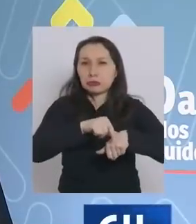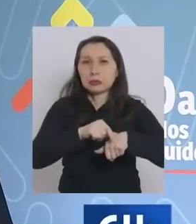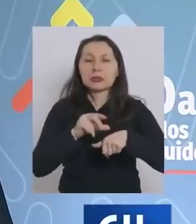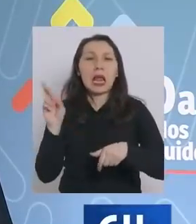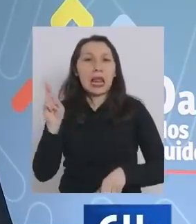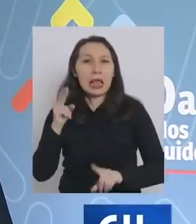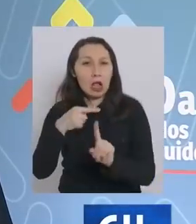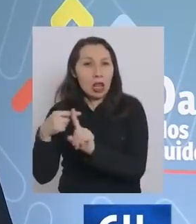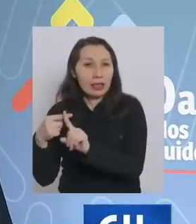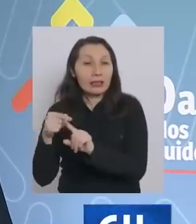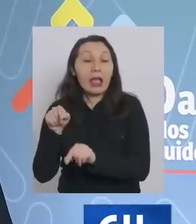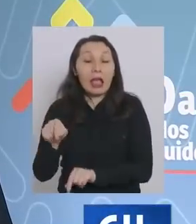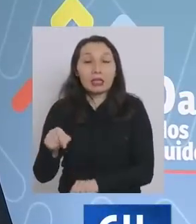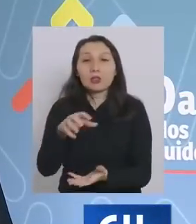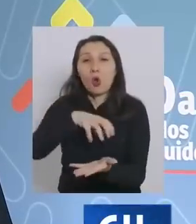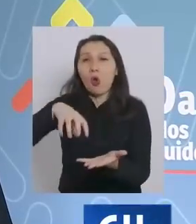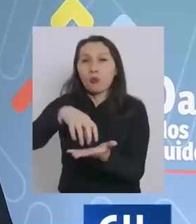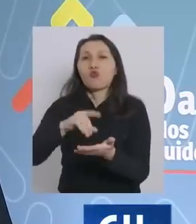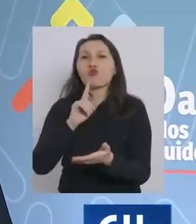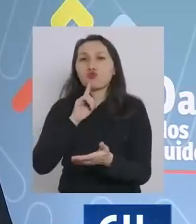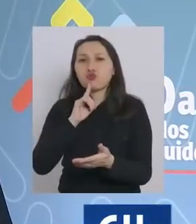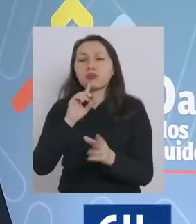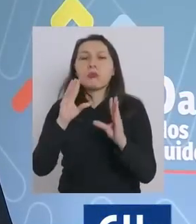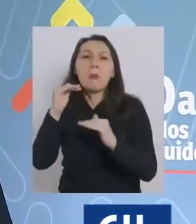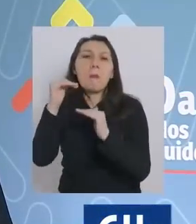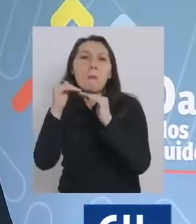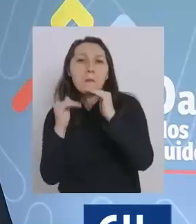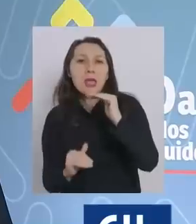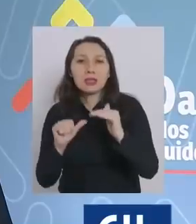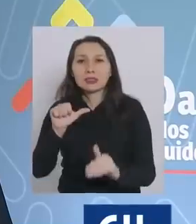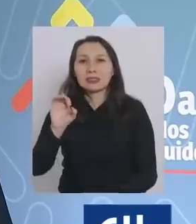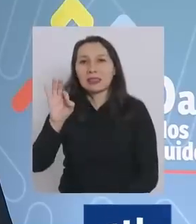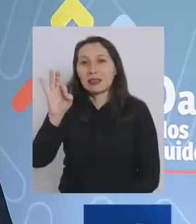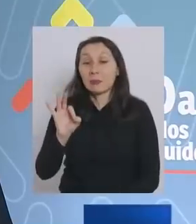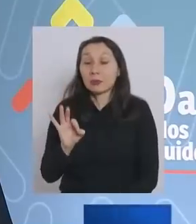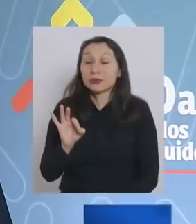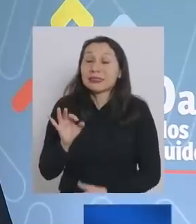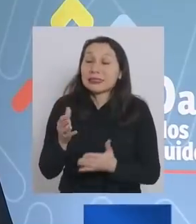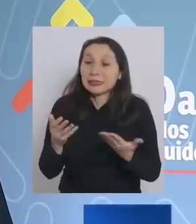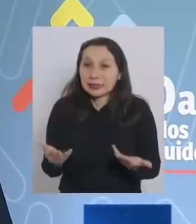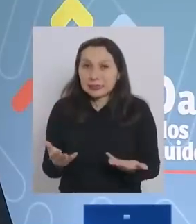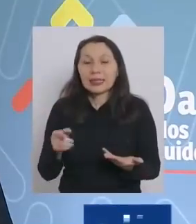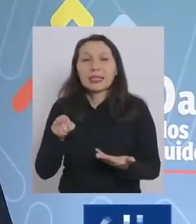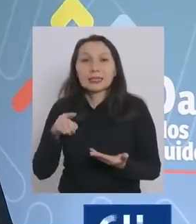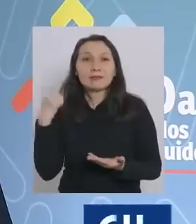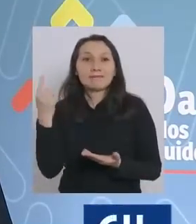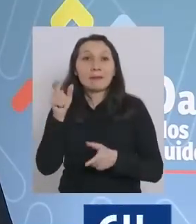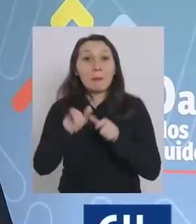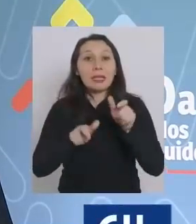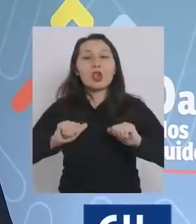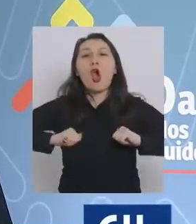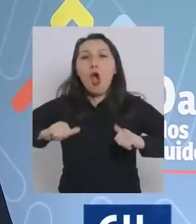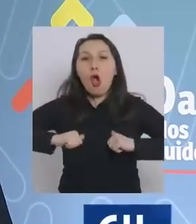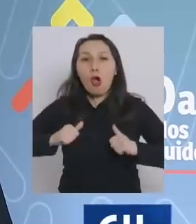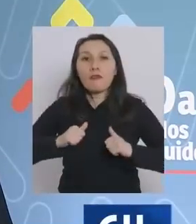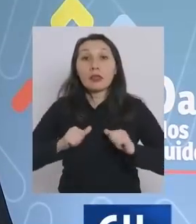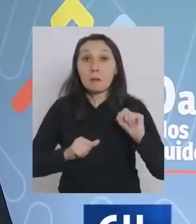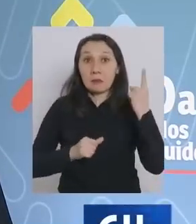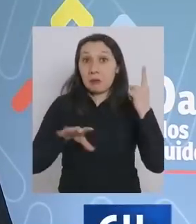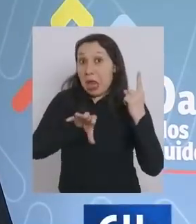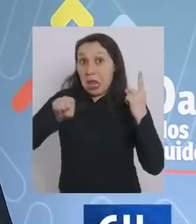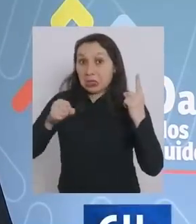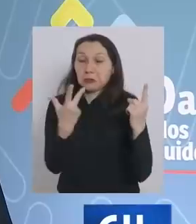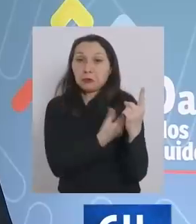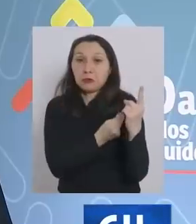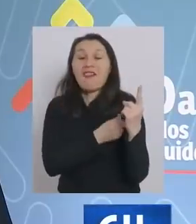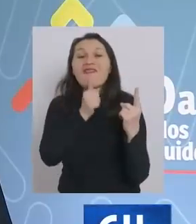Recoleta son las comunas que tienen una cobertura bajo el 60% por lo tanto en general son personas jóvenes que se colocaron la primera